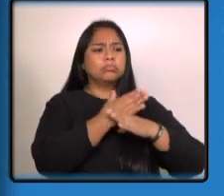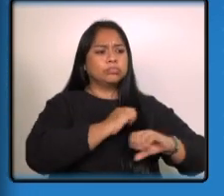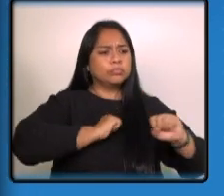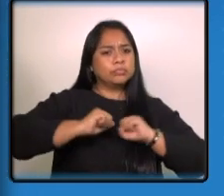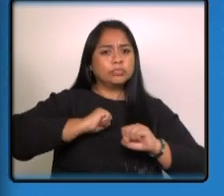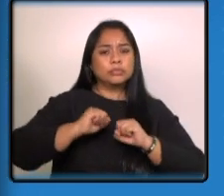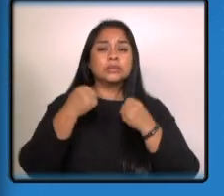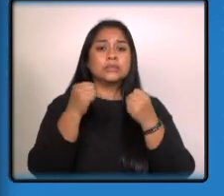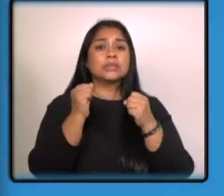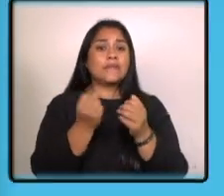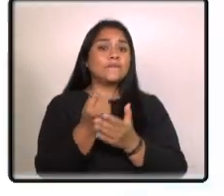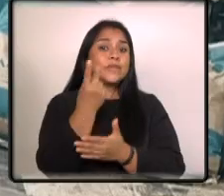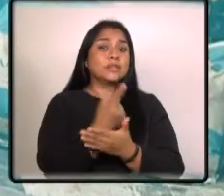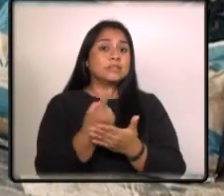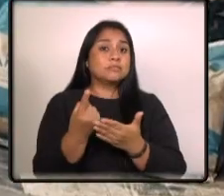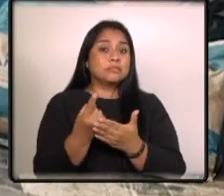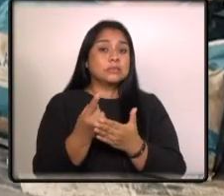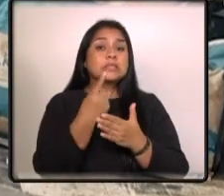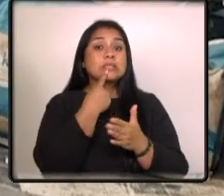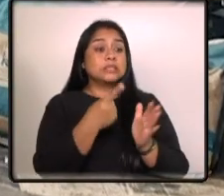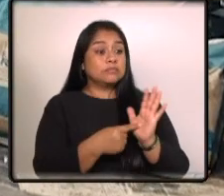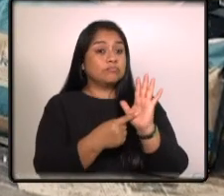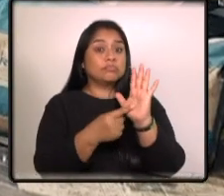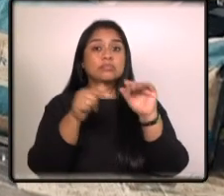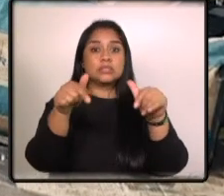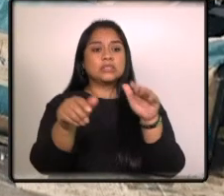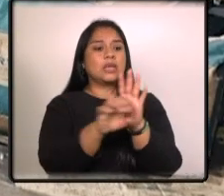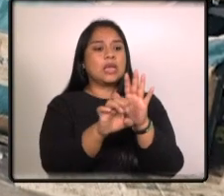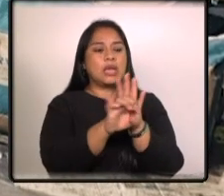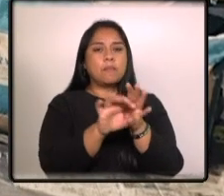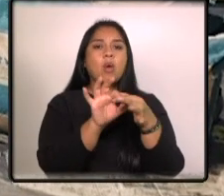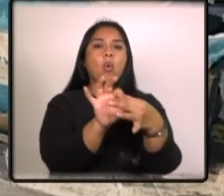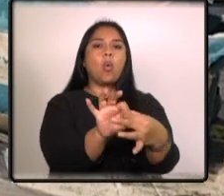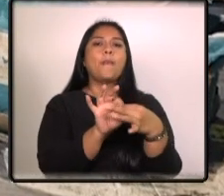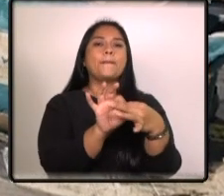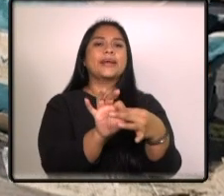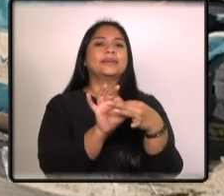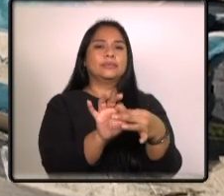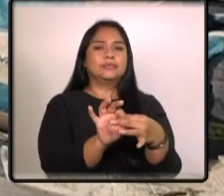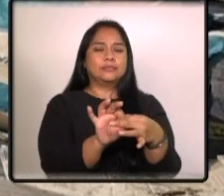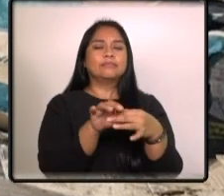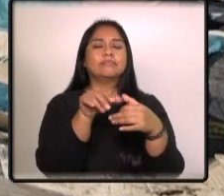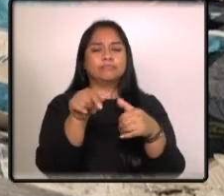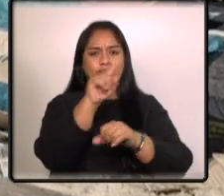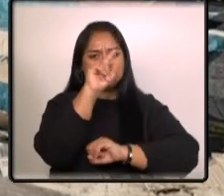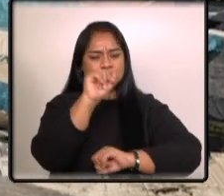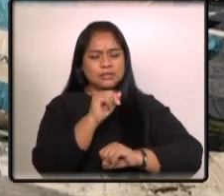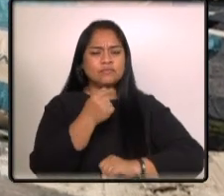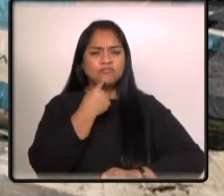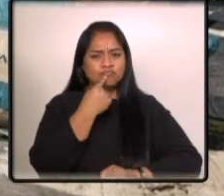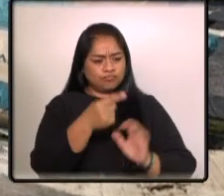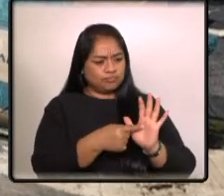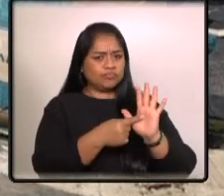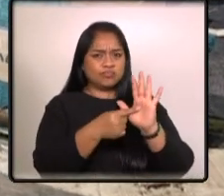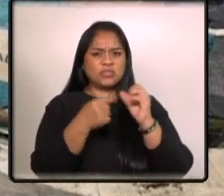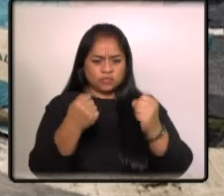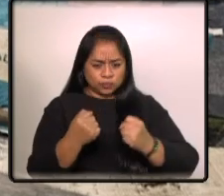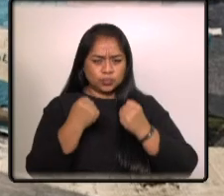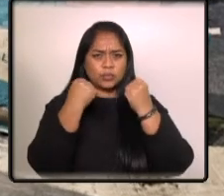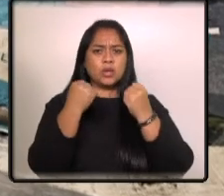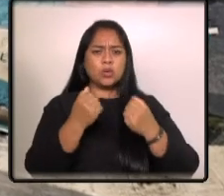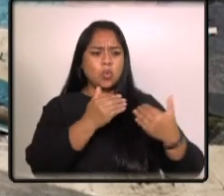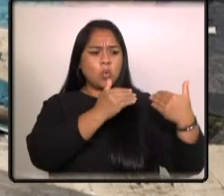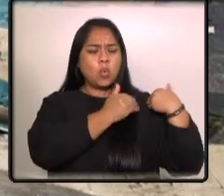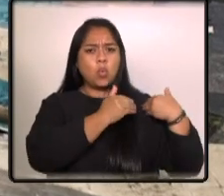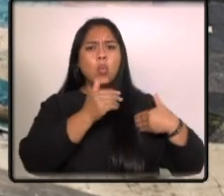fin de semana resaltando que estos ejemplos de cooperación bilateral demuestran el firme compromiso de guatemala